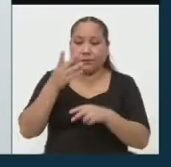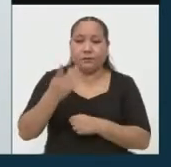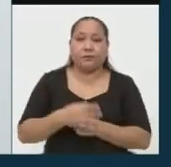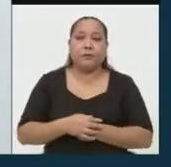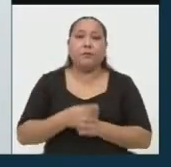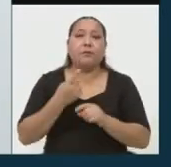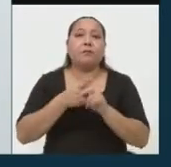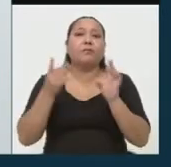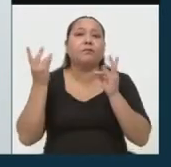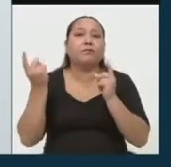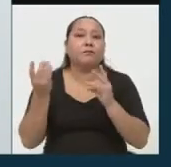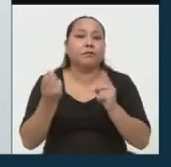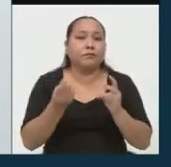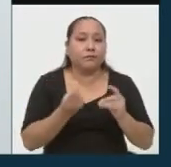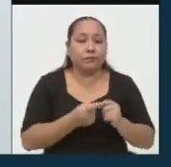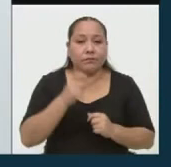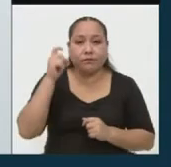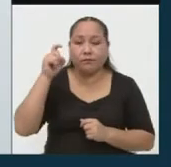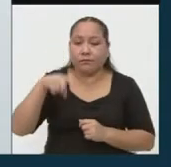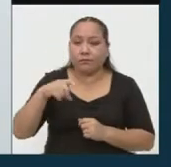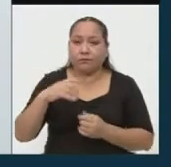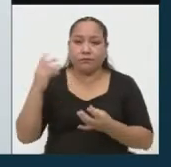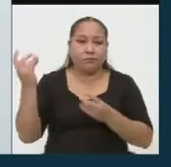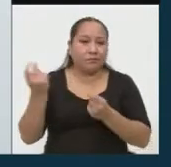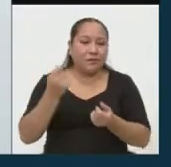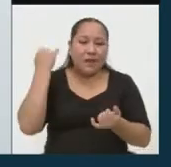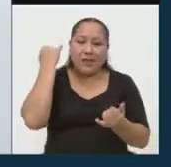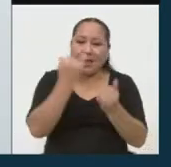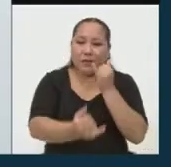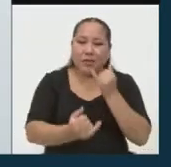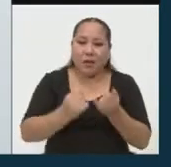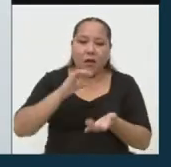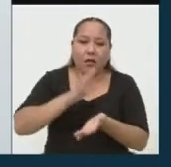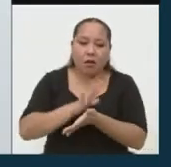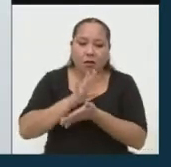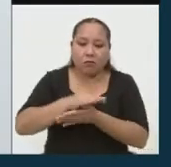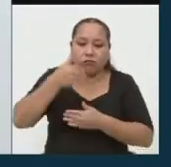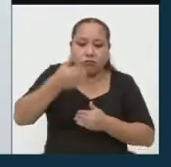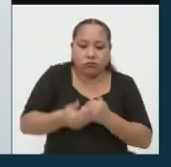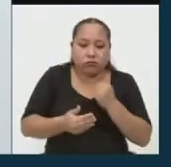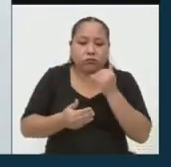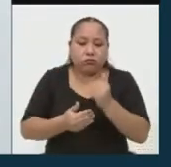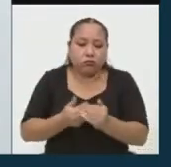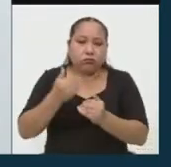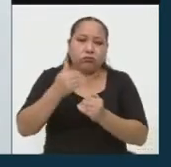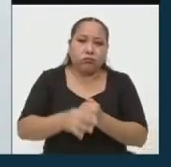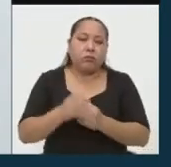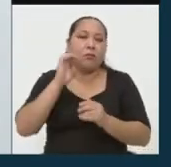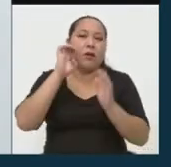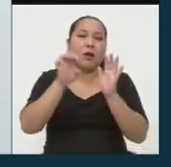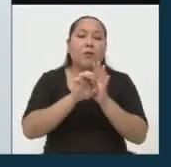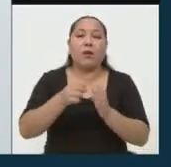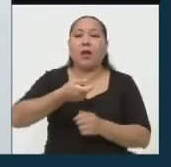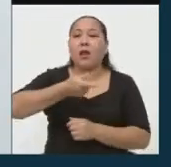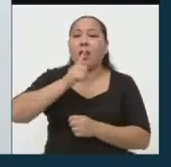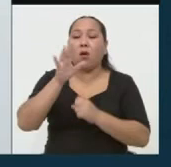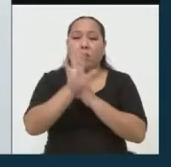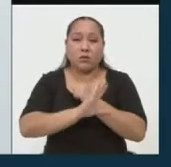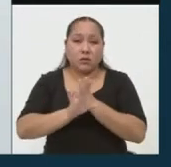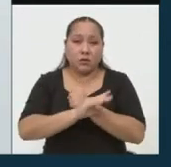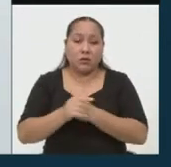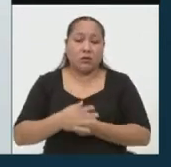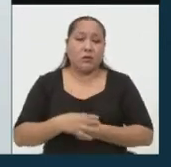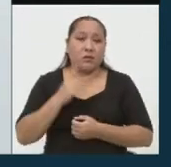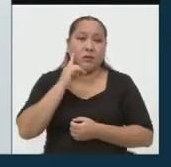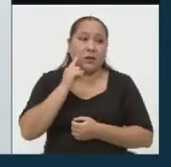pero con celeridad. Hay que romper mucho la burocracia en el tema, por ejemplo, del agua segura. Parece mentira que